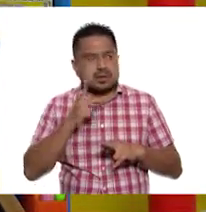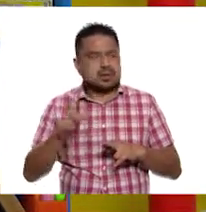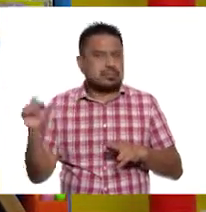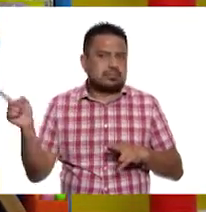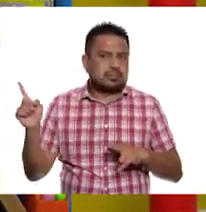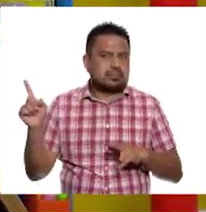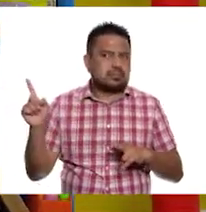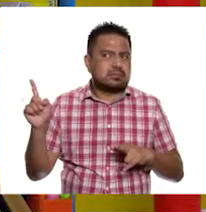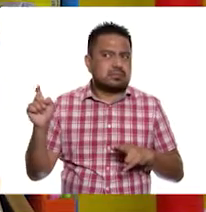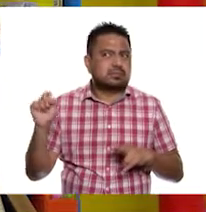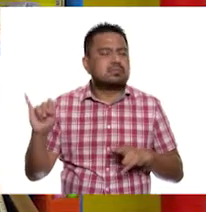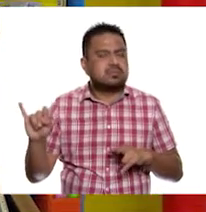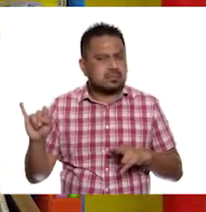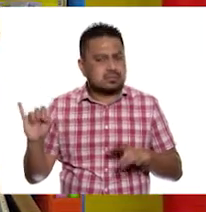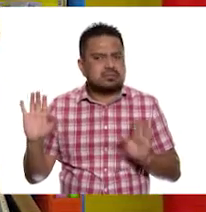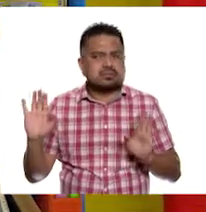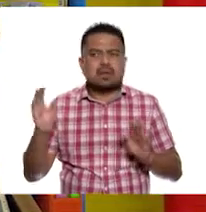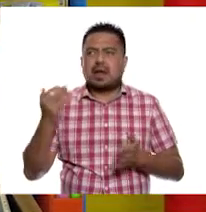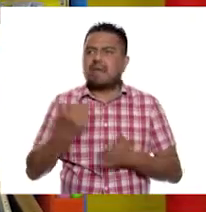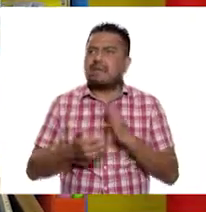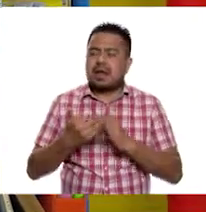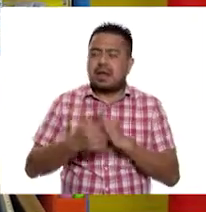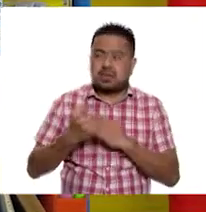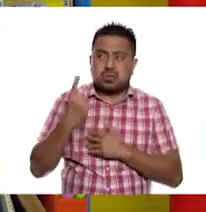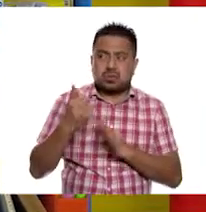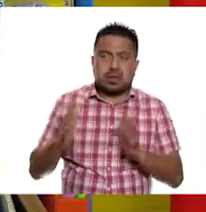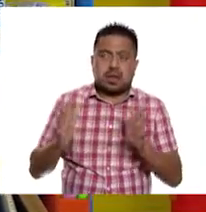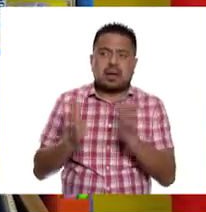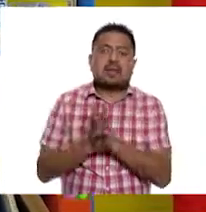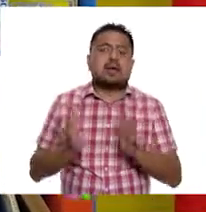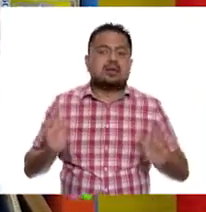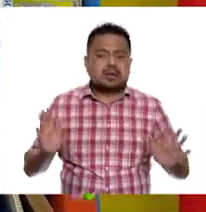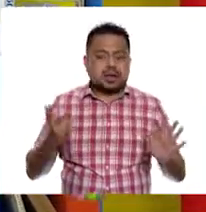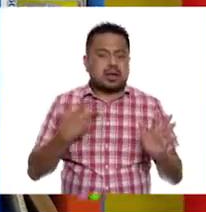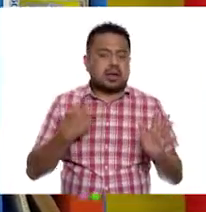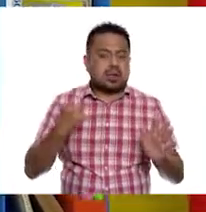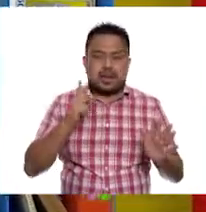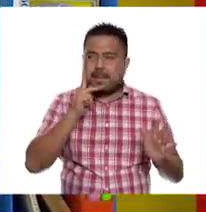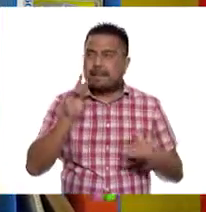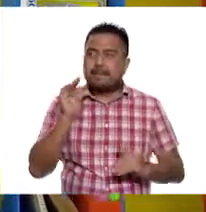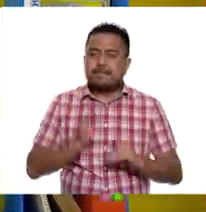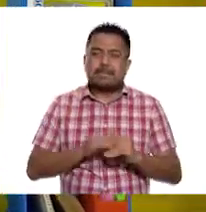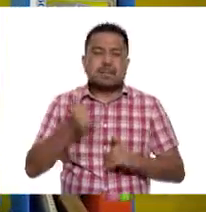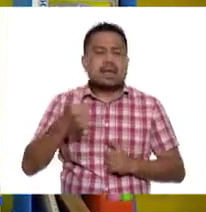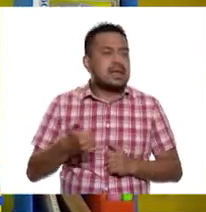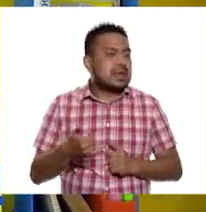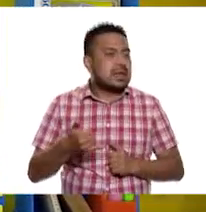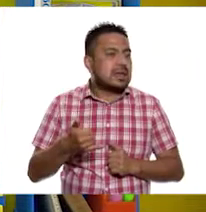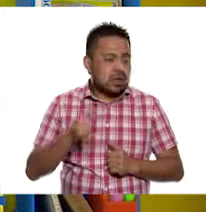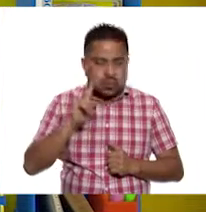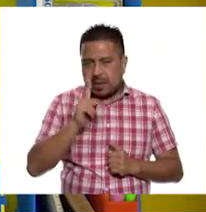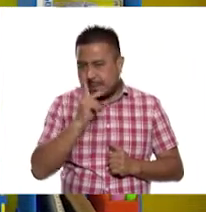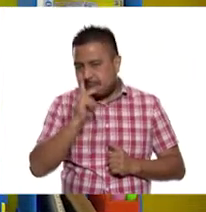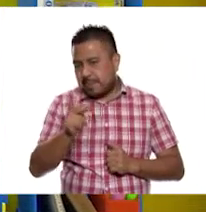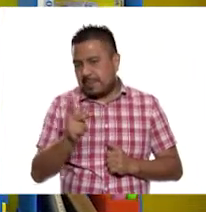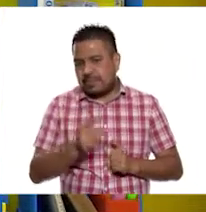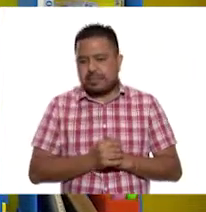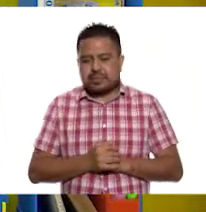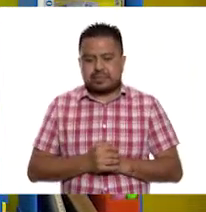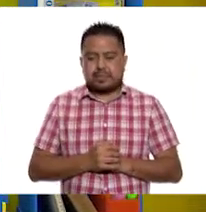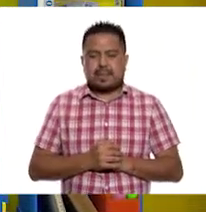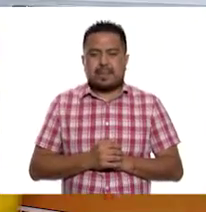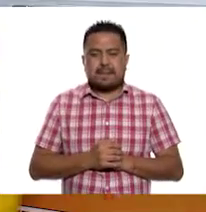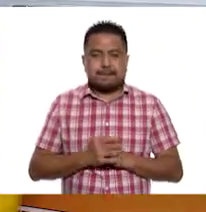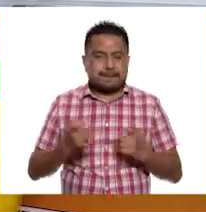ajá, ajá. Dicen que nos falta un aplauso y por lo tanto hay una palabra más. Ah, entonces amigos. Y es una palabra. Y.